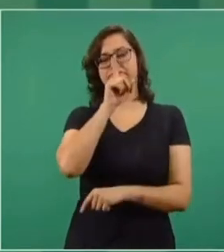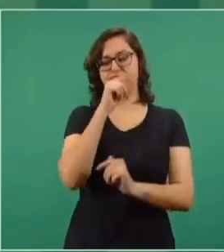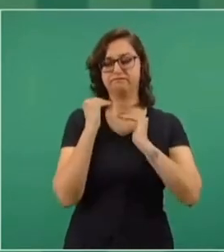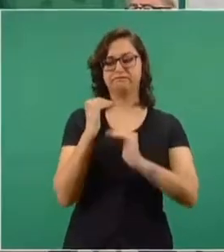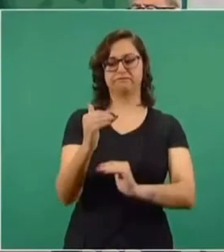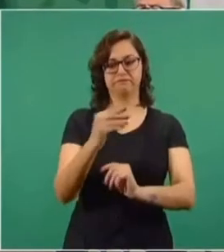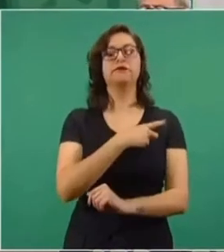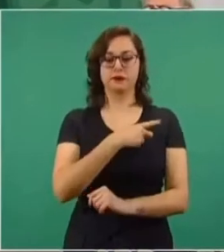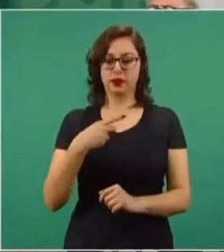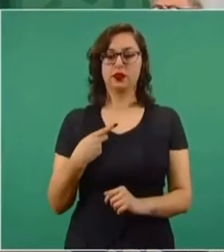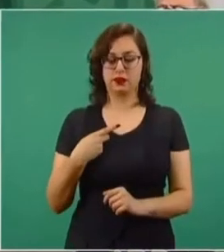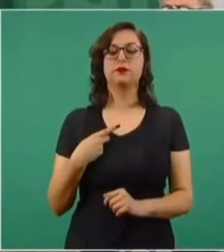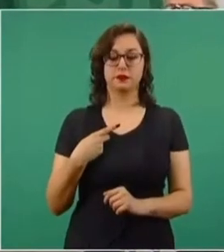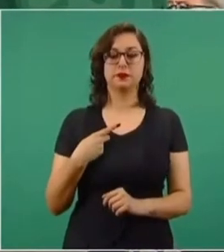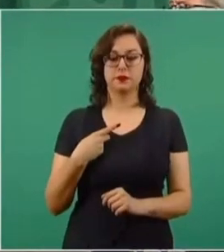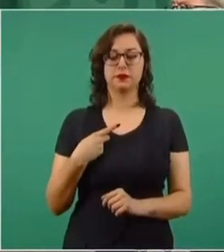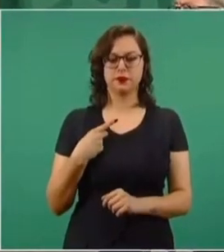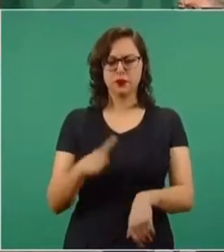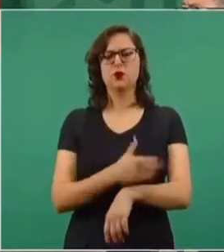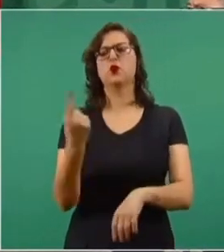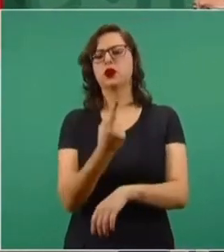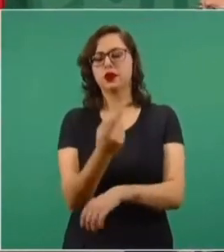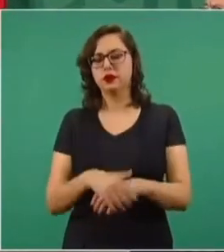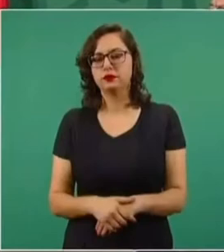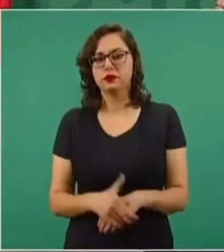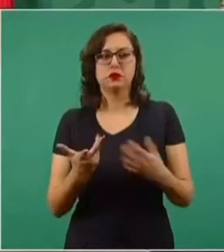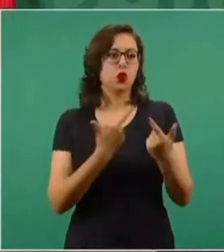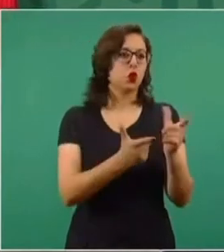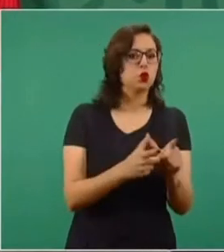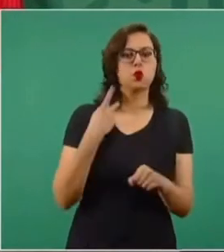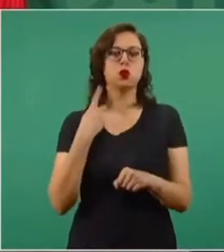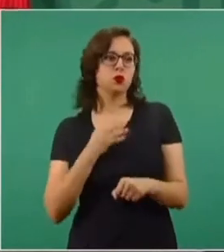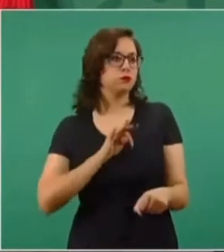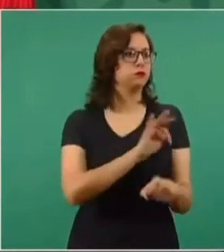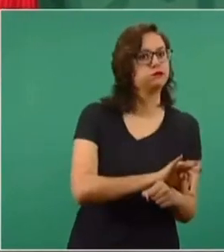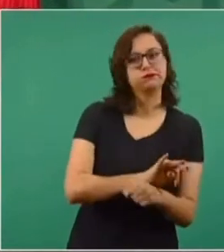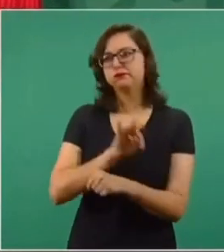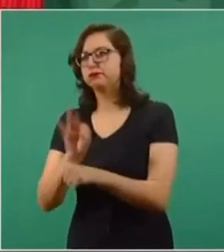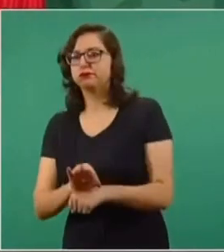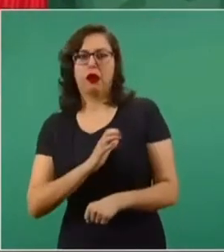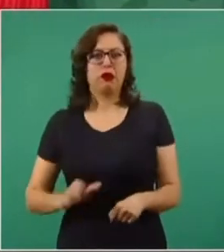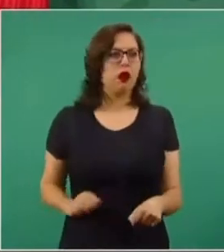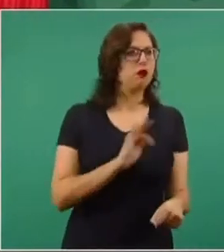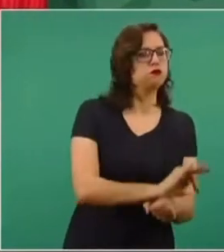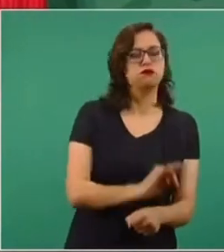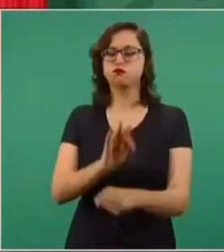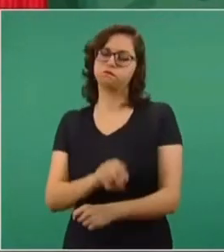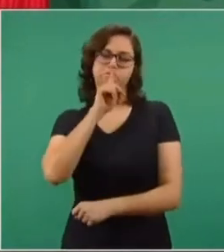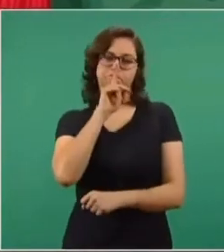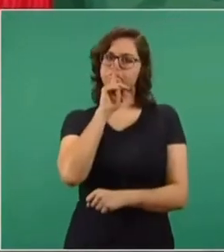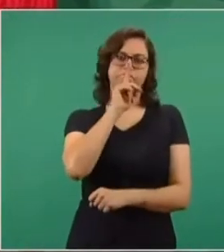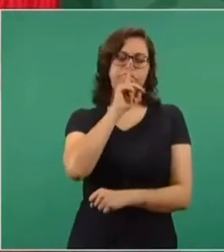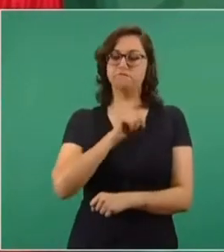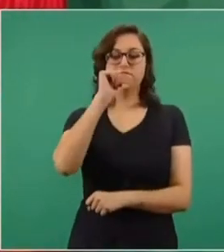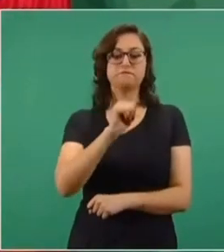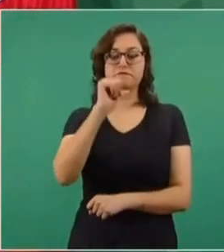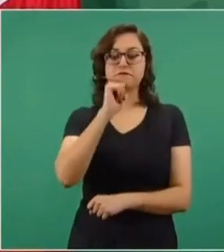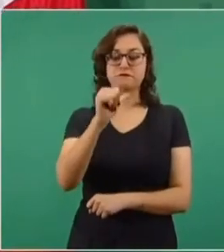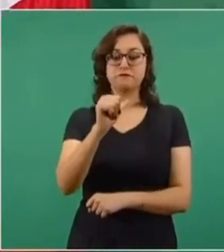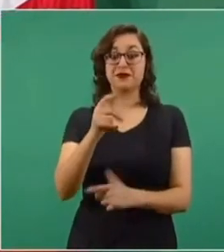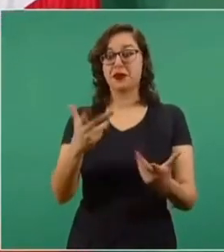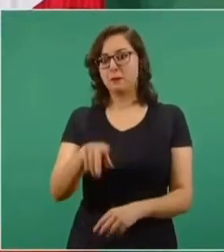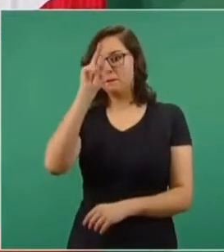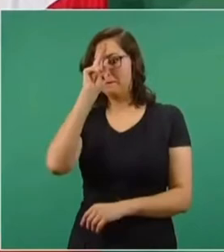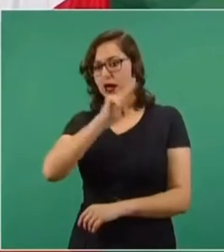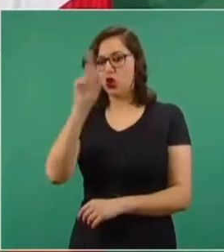favorecer a ningún partido, a ningún candidato, y mucho menos utilizar los recursos